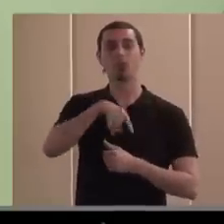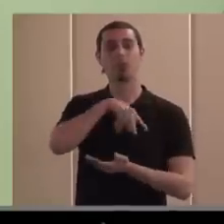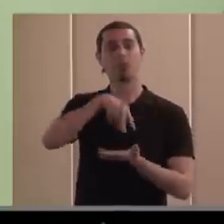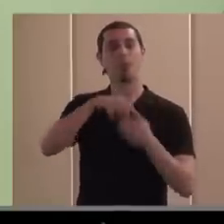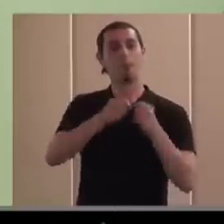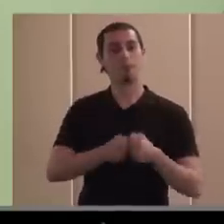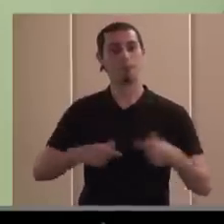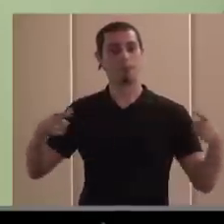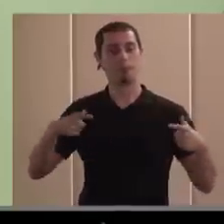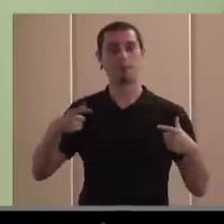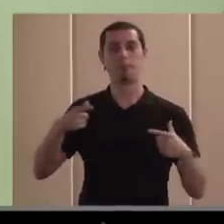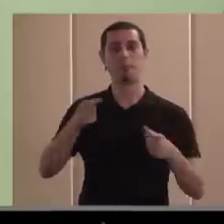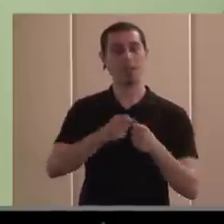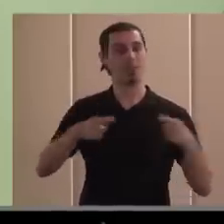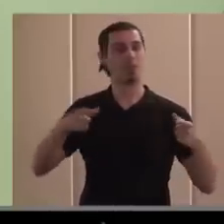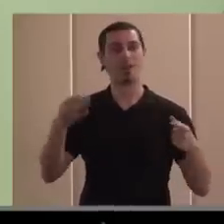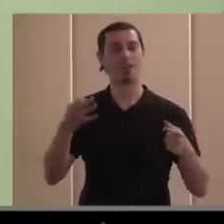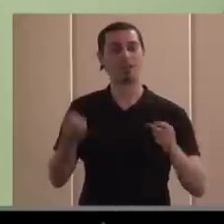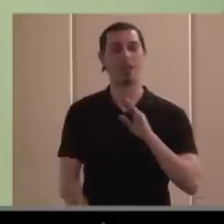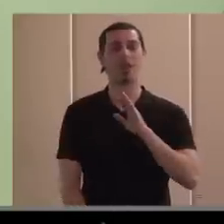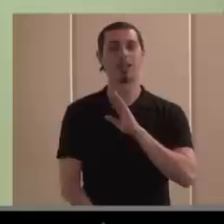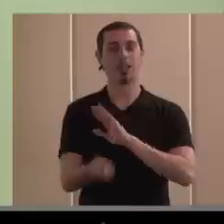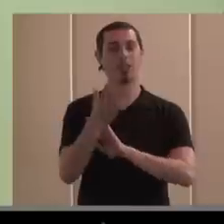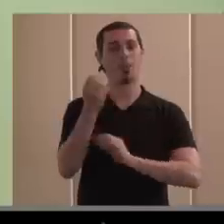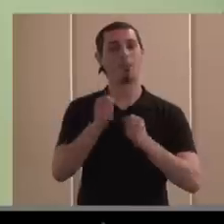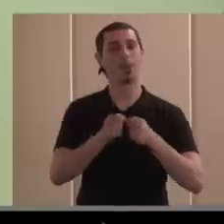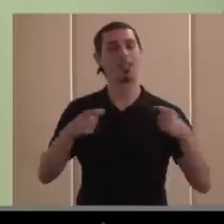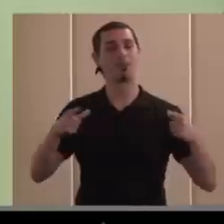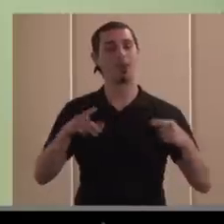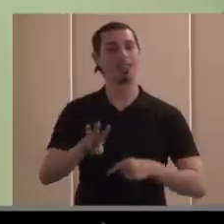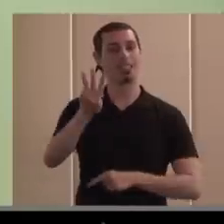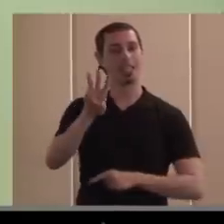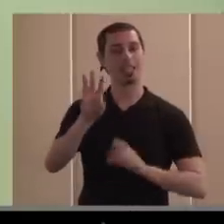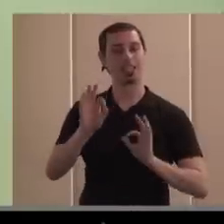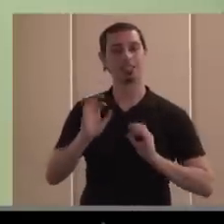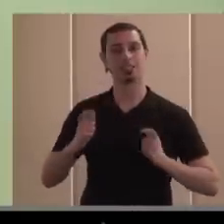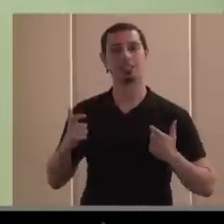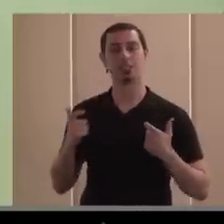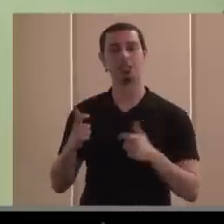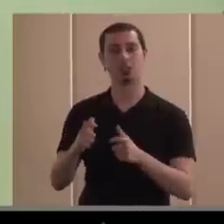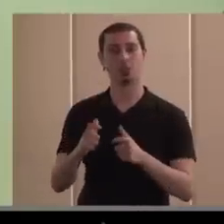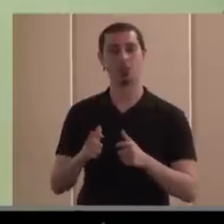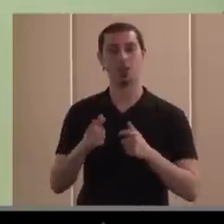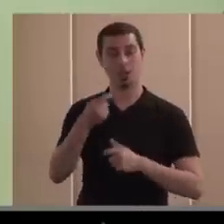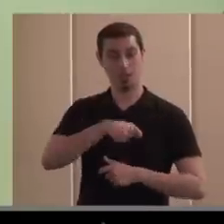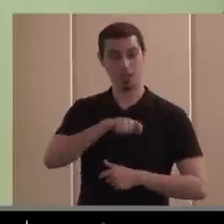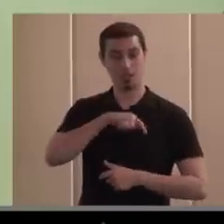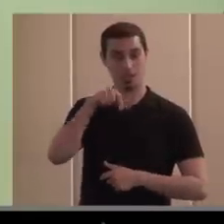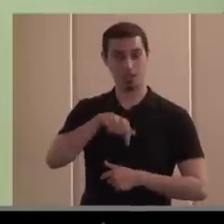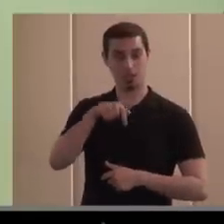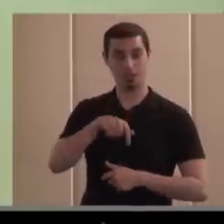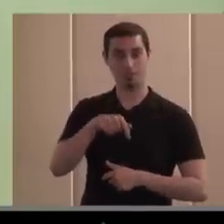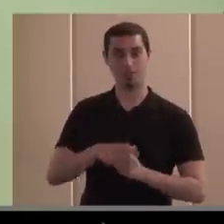y hemos impulsado activamente la creación de la reciente creación de la plataforma del tercer sector en España que aglutina